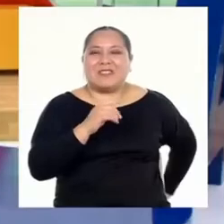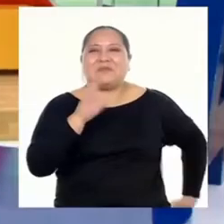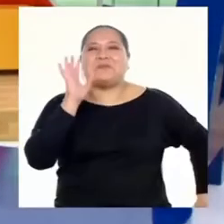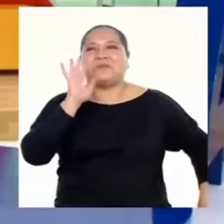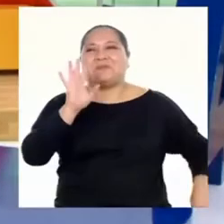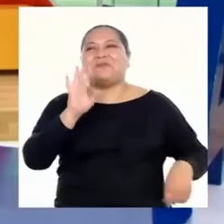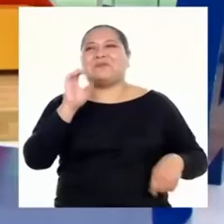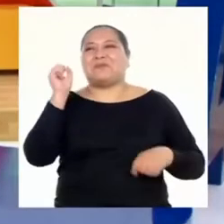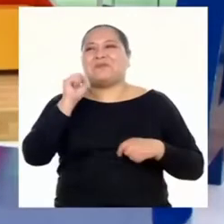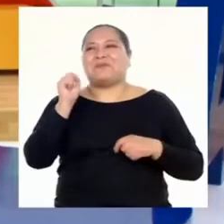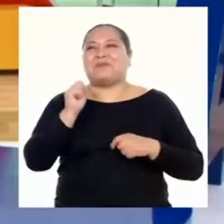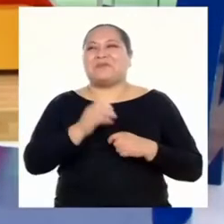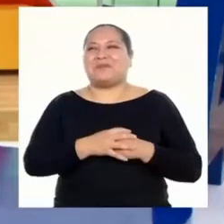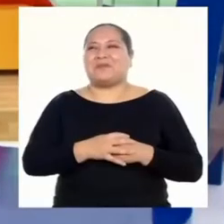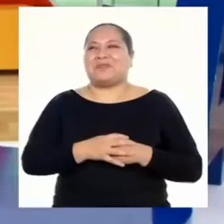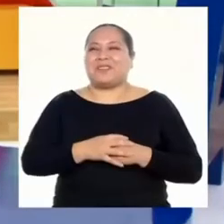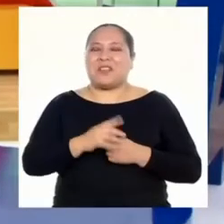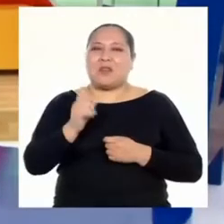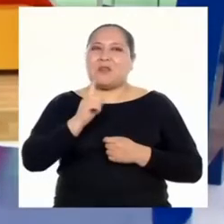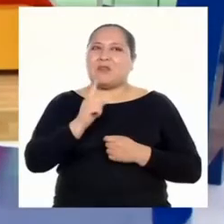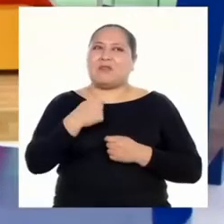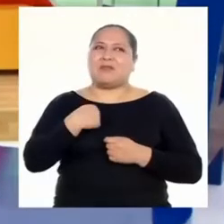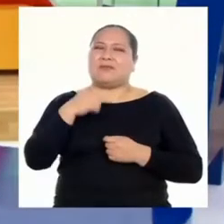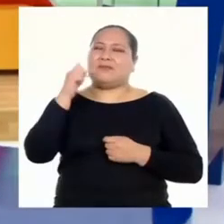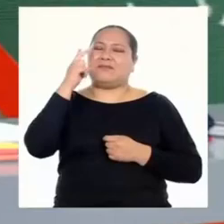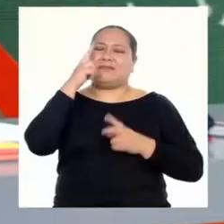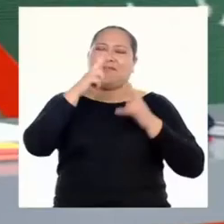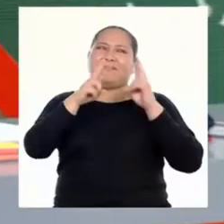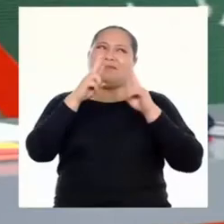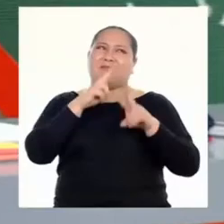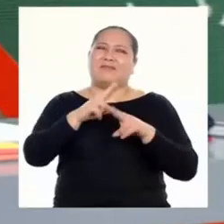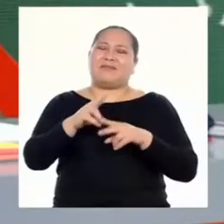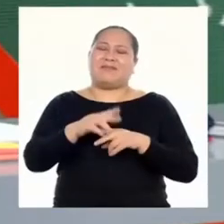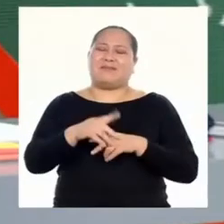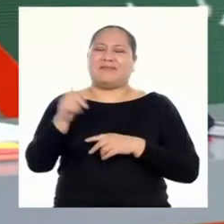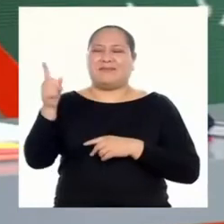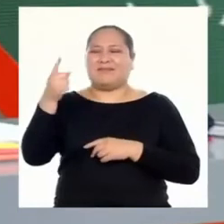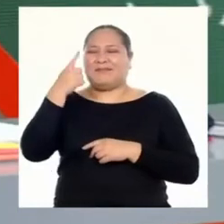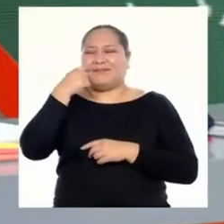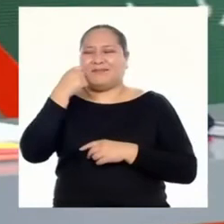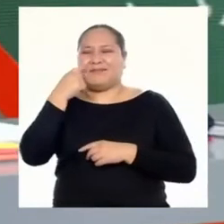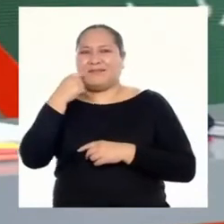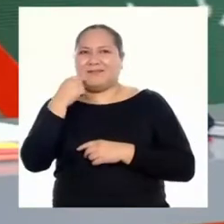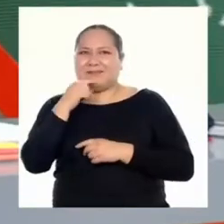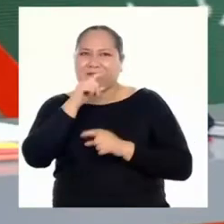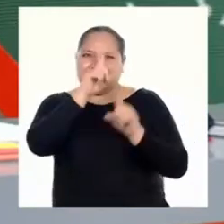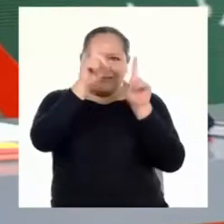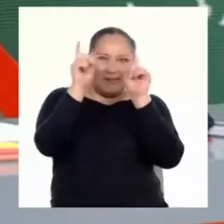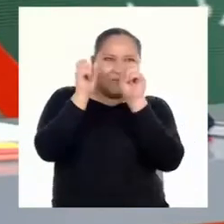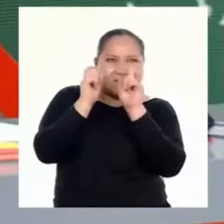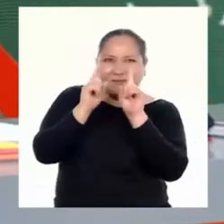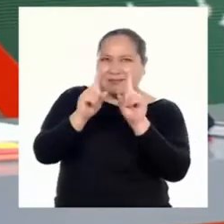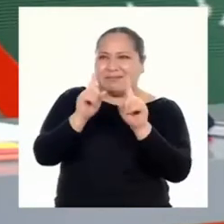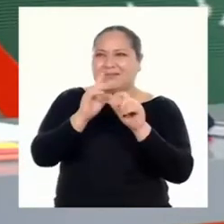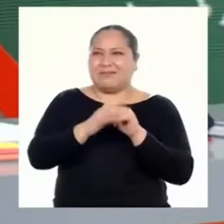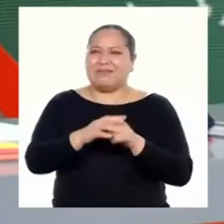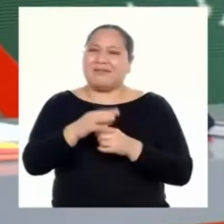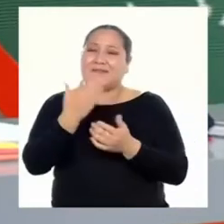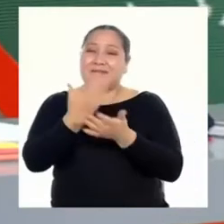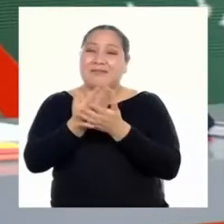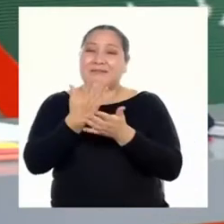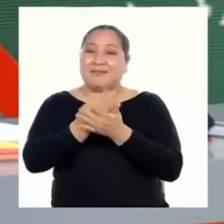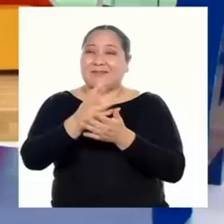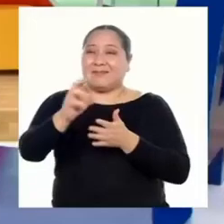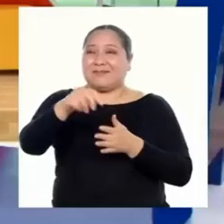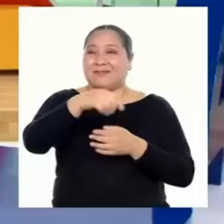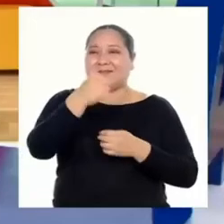¡Uf! Hoy no estoy de humor para ver a Don Acertijo. A ver, probaré con otro.